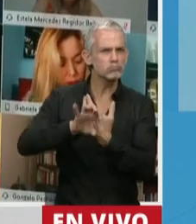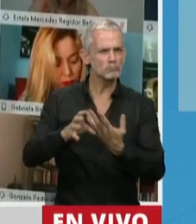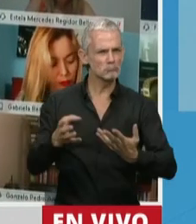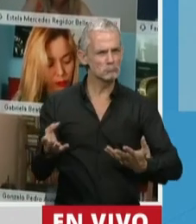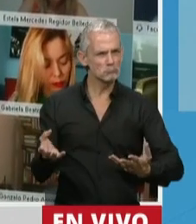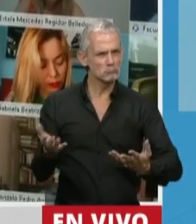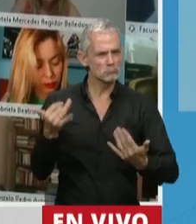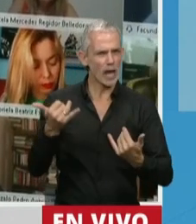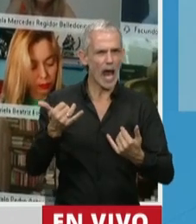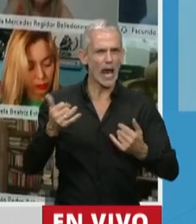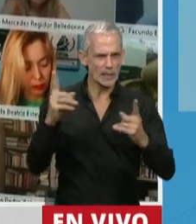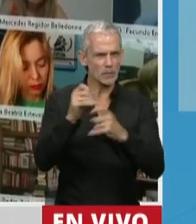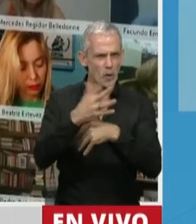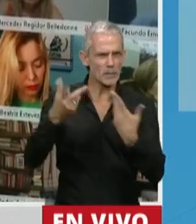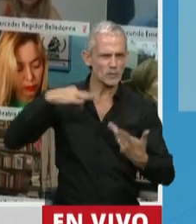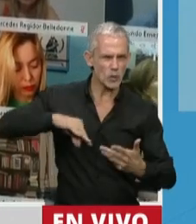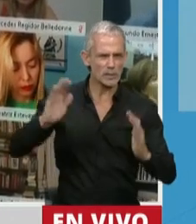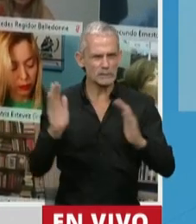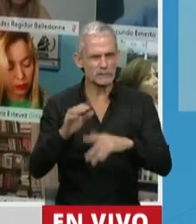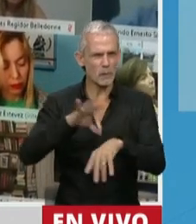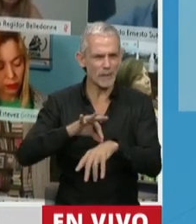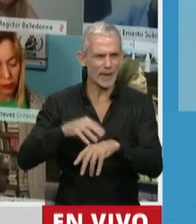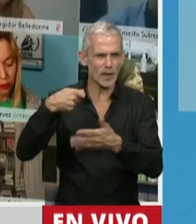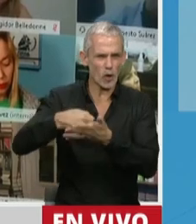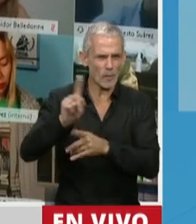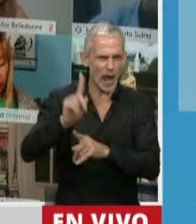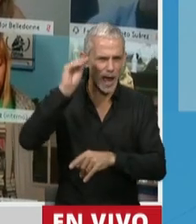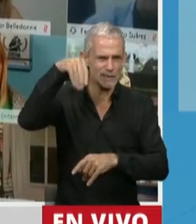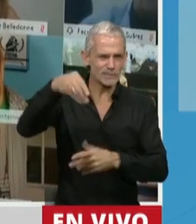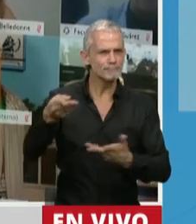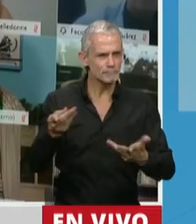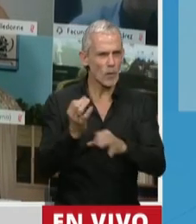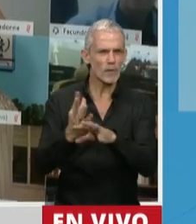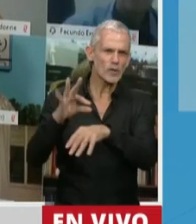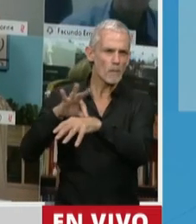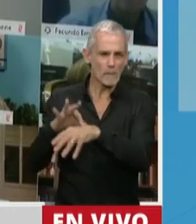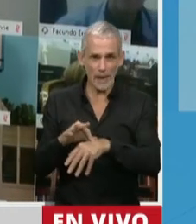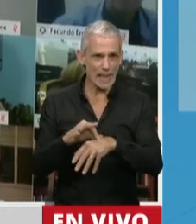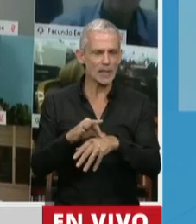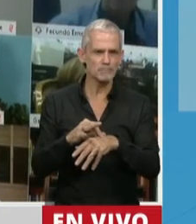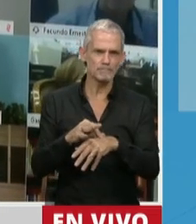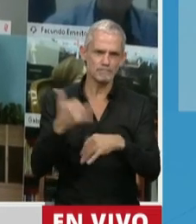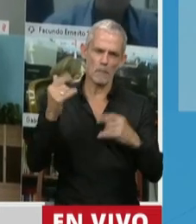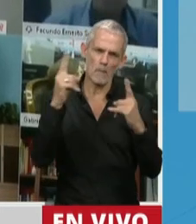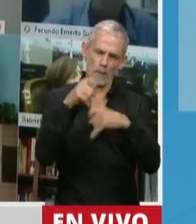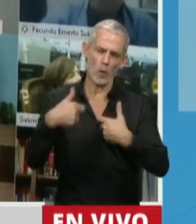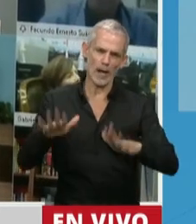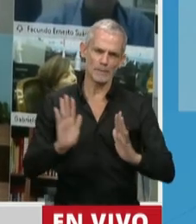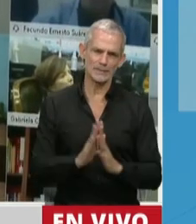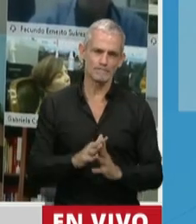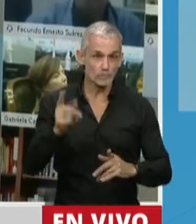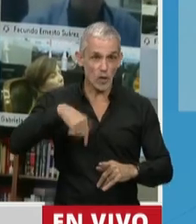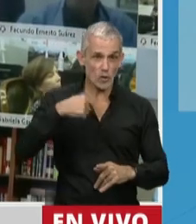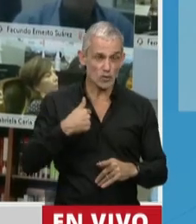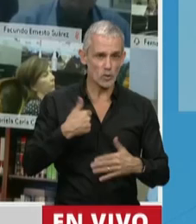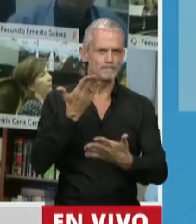estos problemas que estoy planteando sobre las trabajadoras y trabajadores y los profesionales de la salud. Entonces, Presidente, nosotros